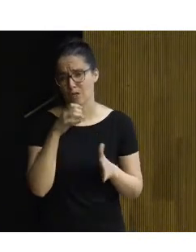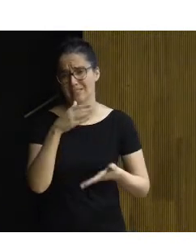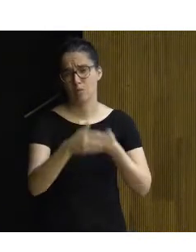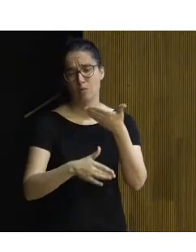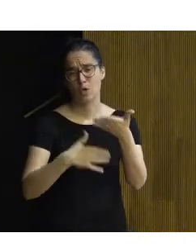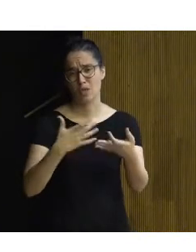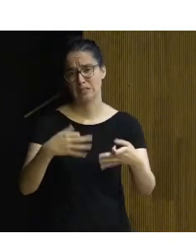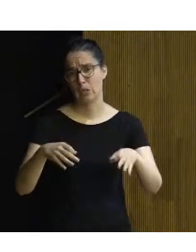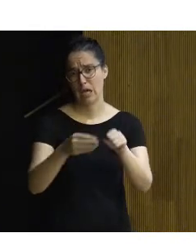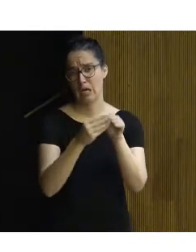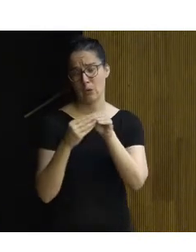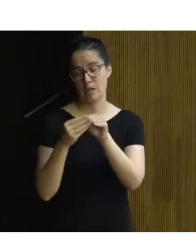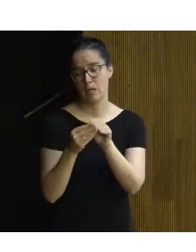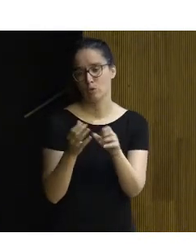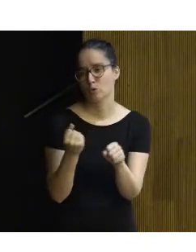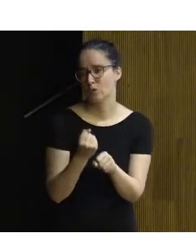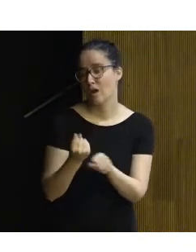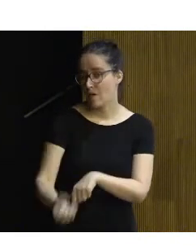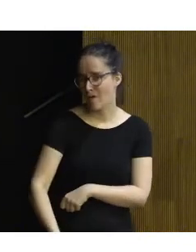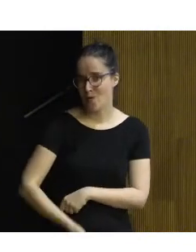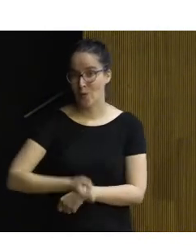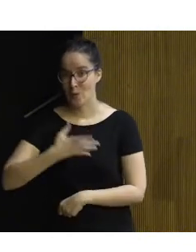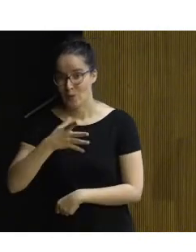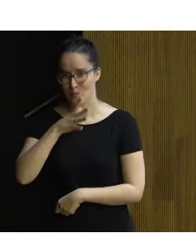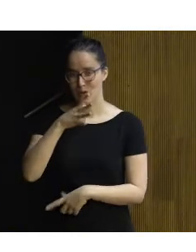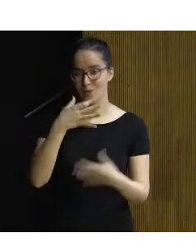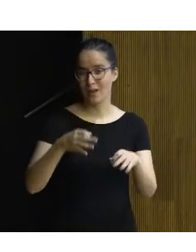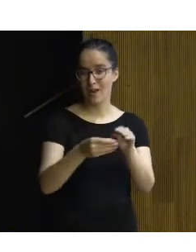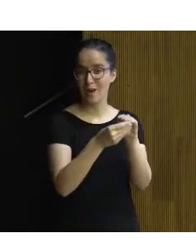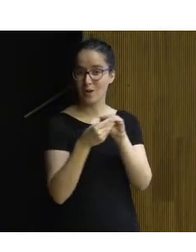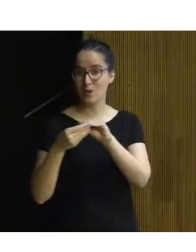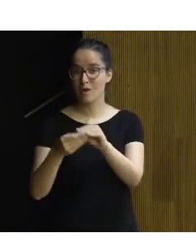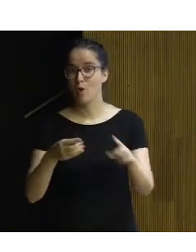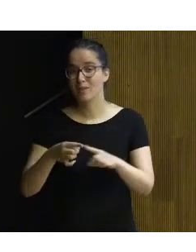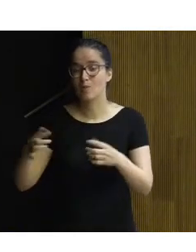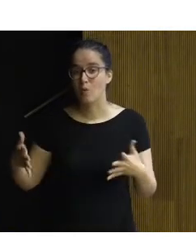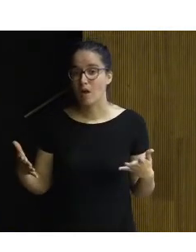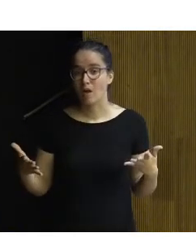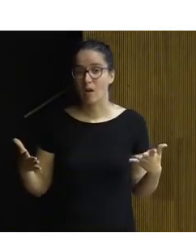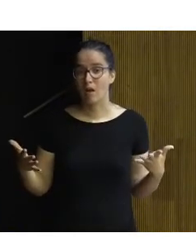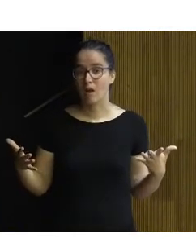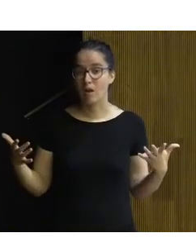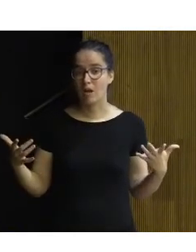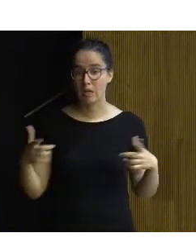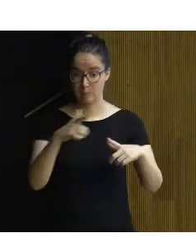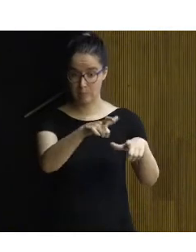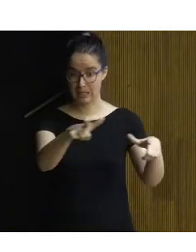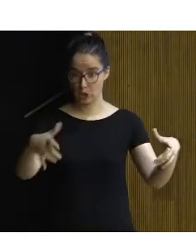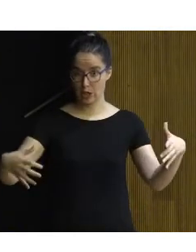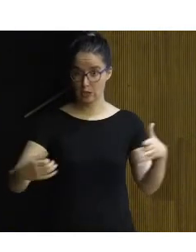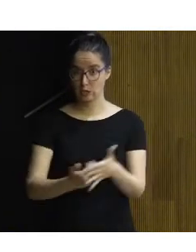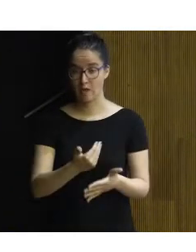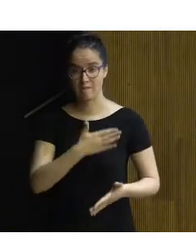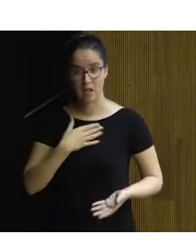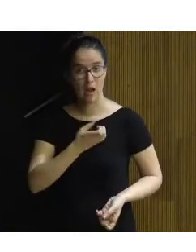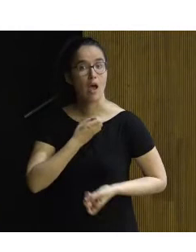es una tarea apasionante. ¿Por qué? Porque la normalización de qué trata, de poner de acuerdo a todas las personas que tienen algo que